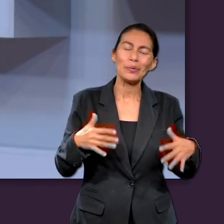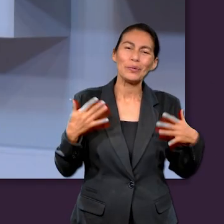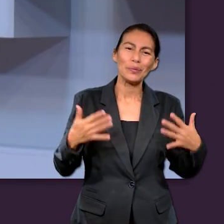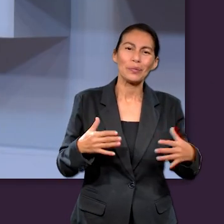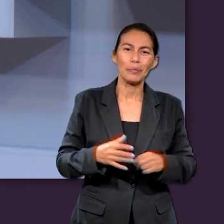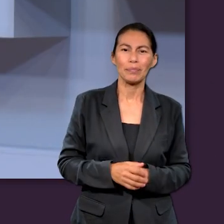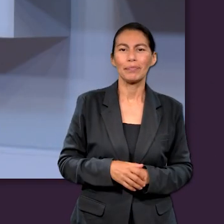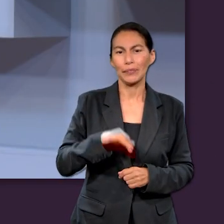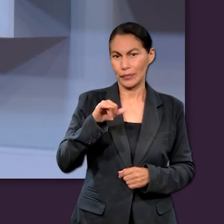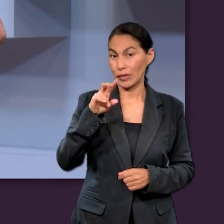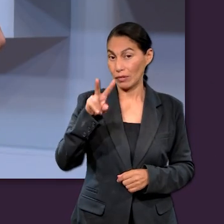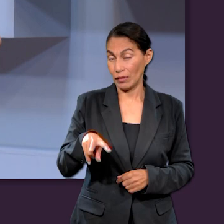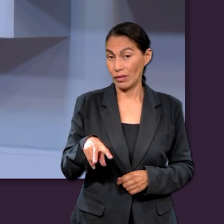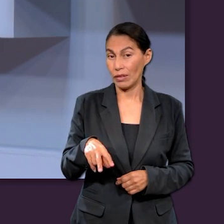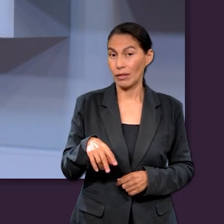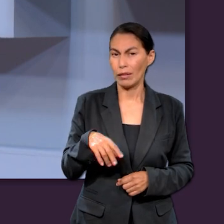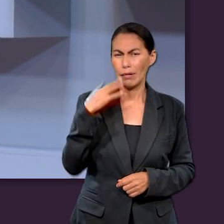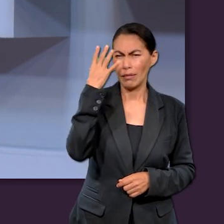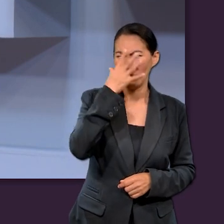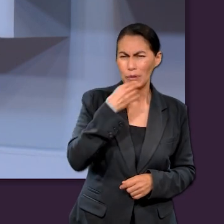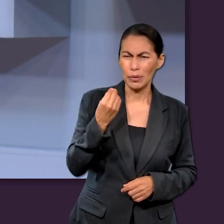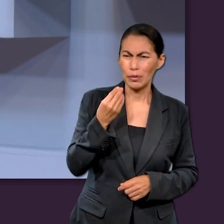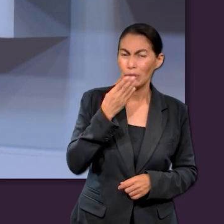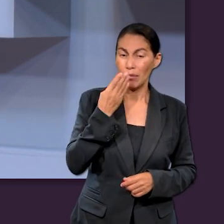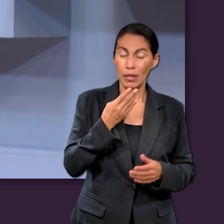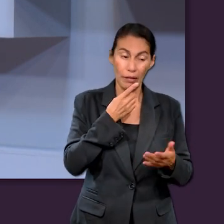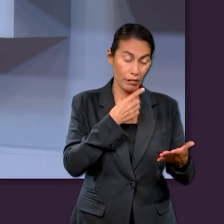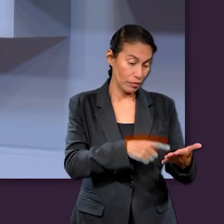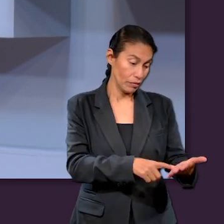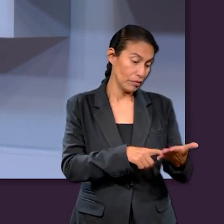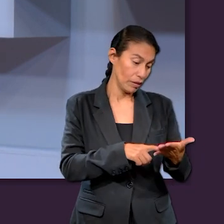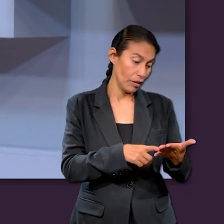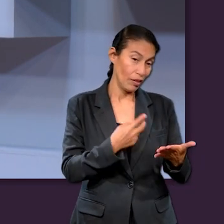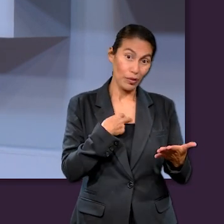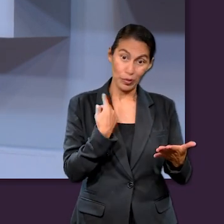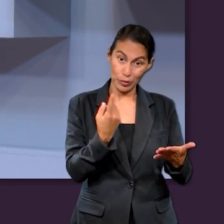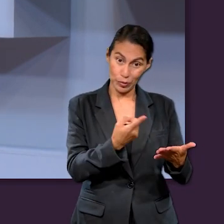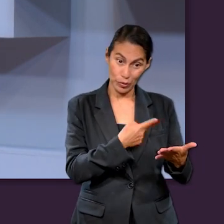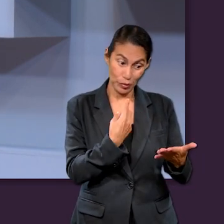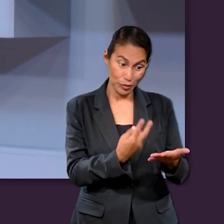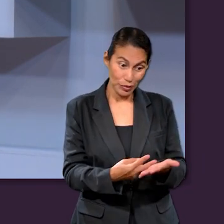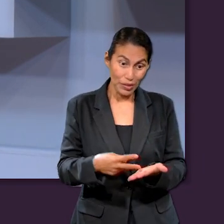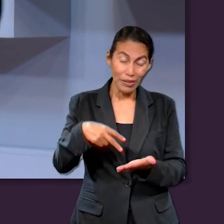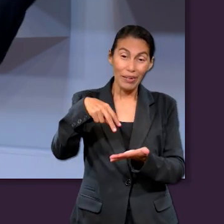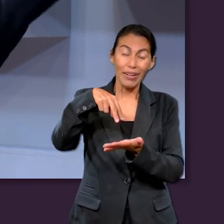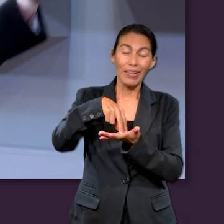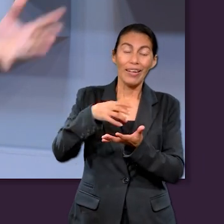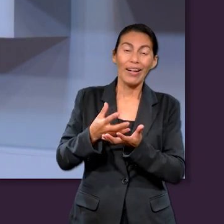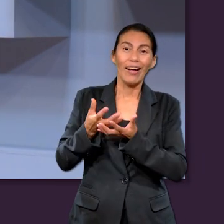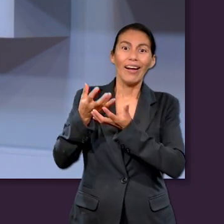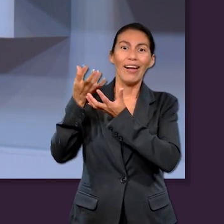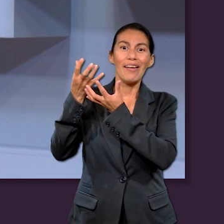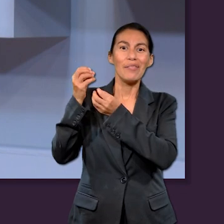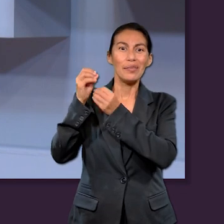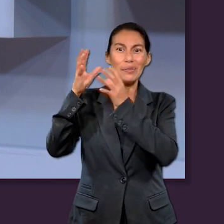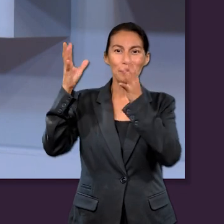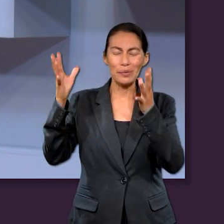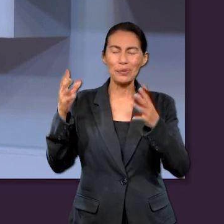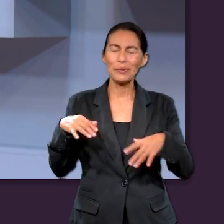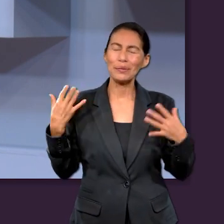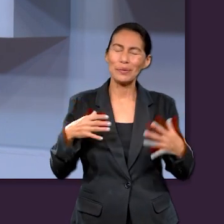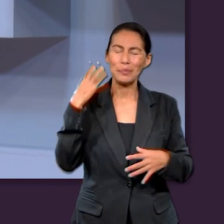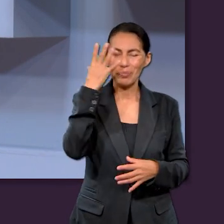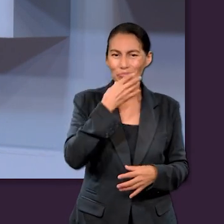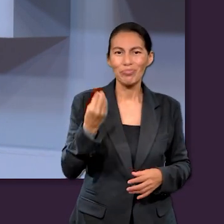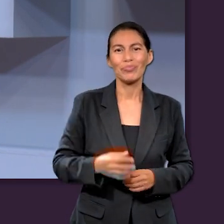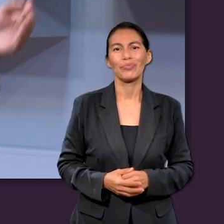muy bonito cuando dice que nos levantaremos, ¿verdad? Para brillar, básicamente. Y